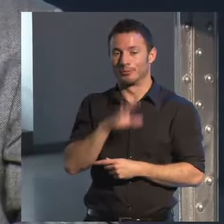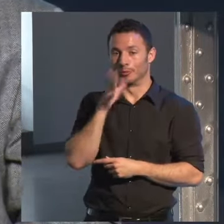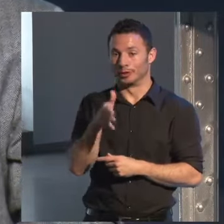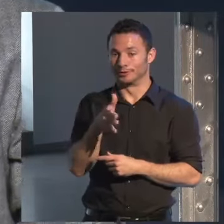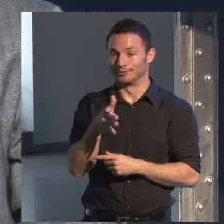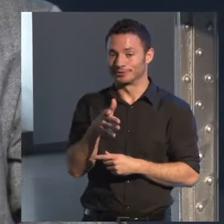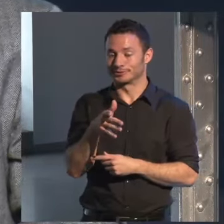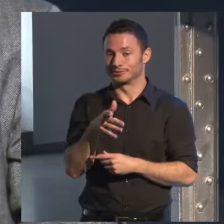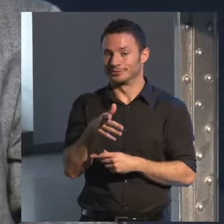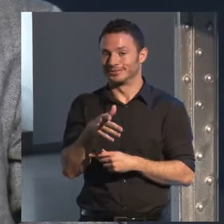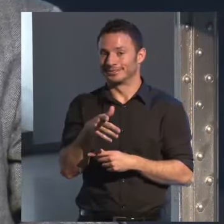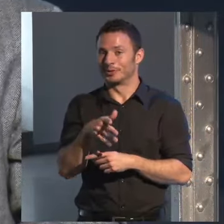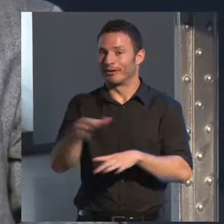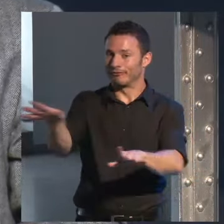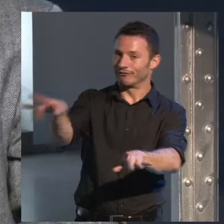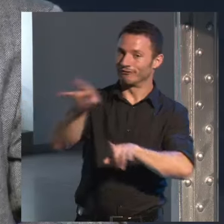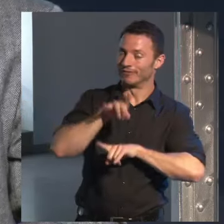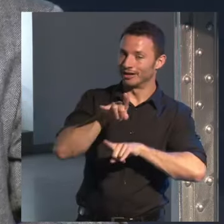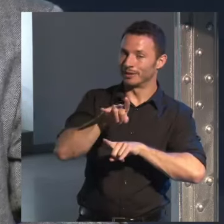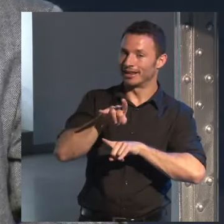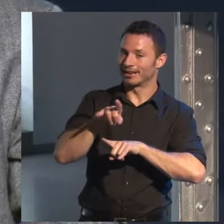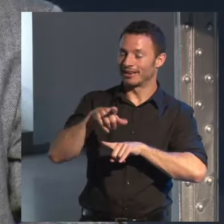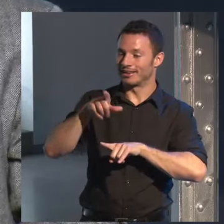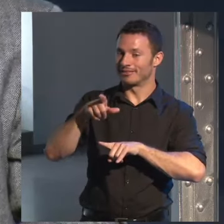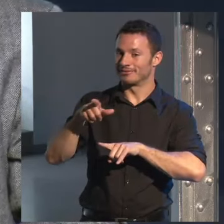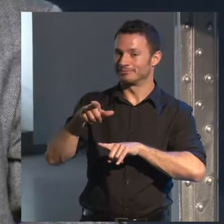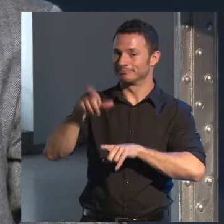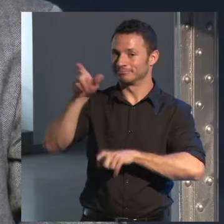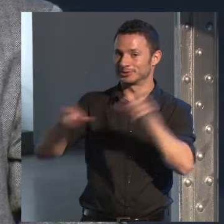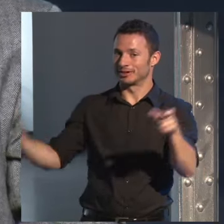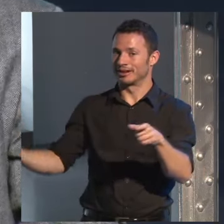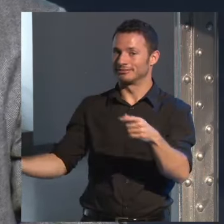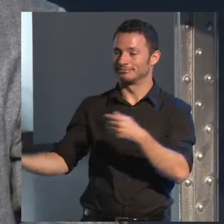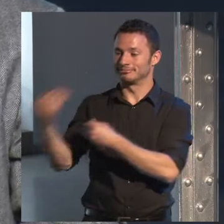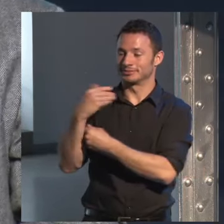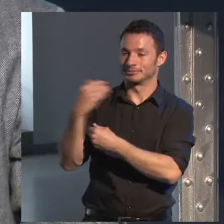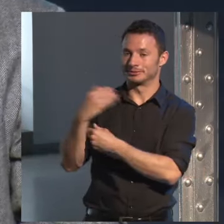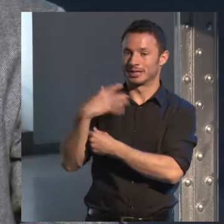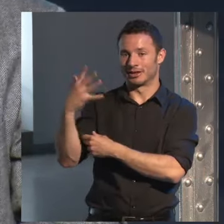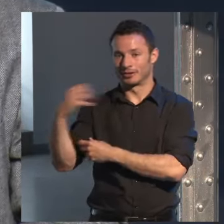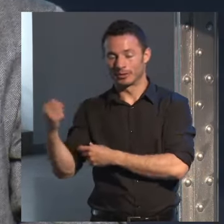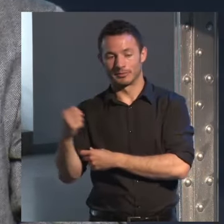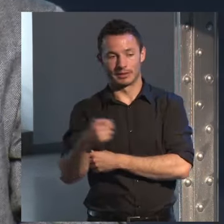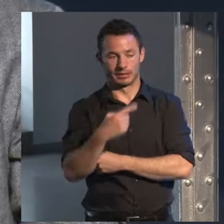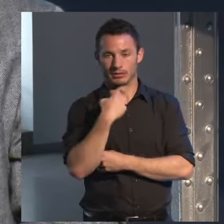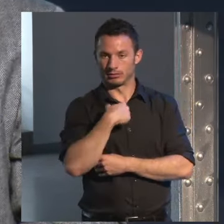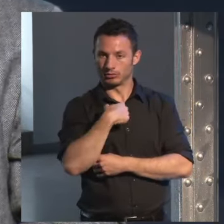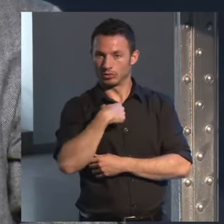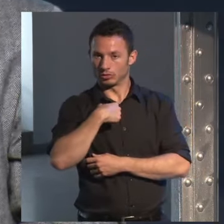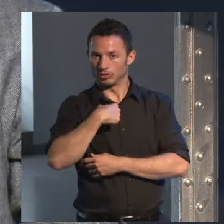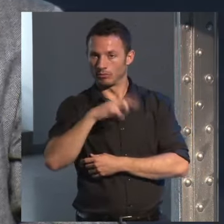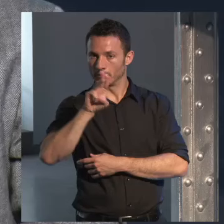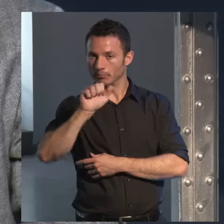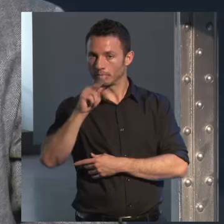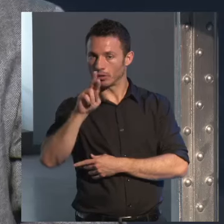interesan por venir a comprar y tal digo mira el que te habla es Leonardo Padura y lo que tú